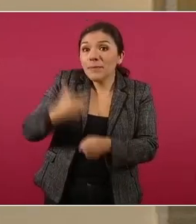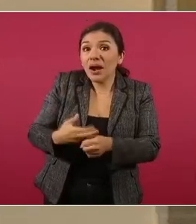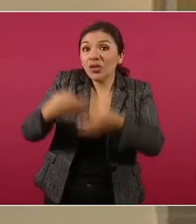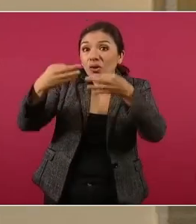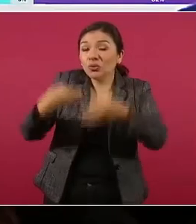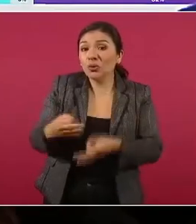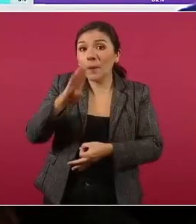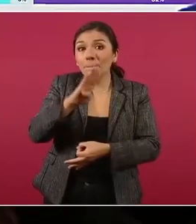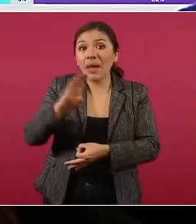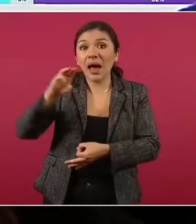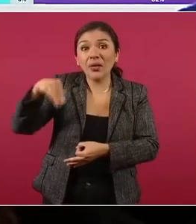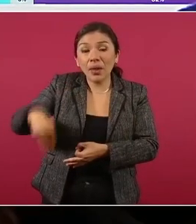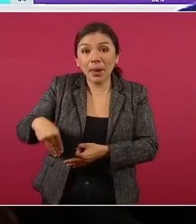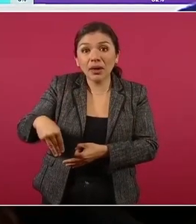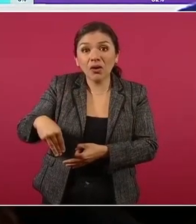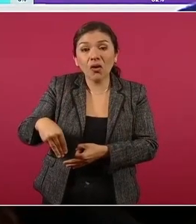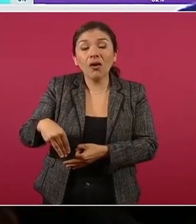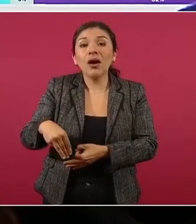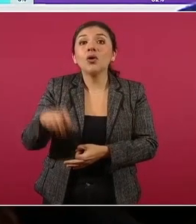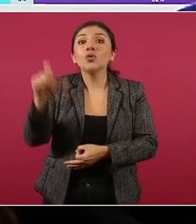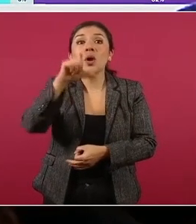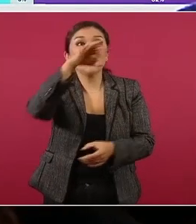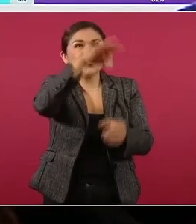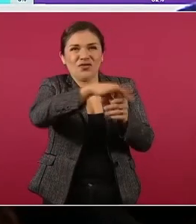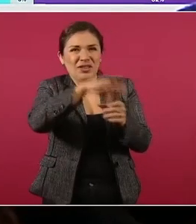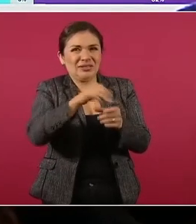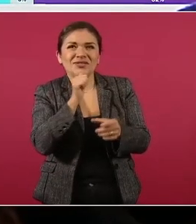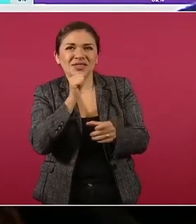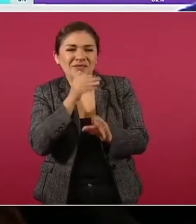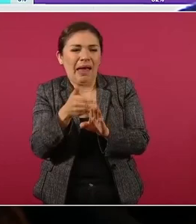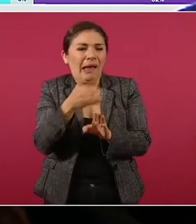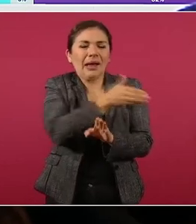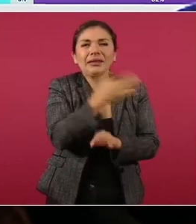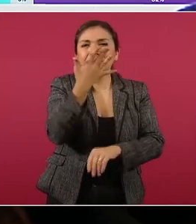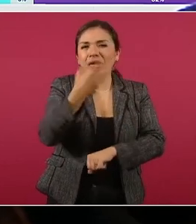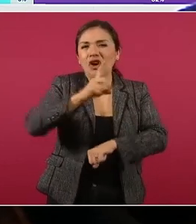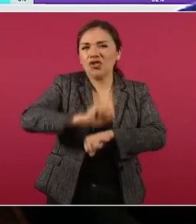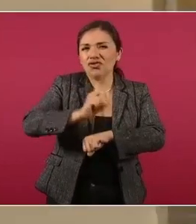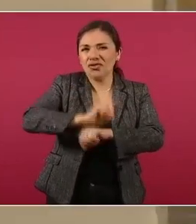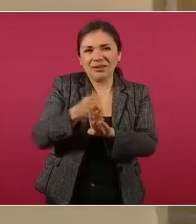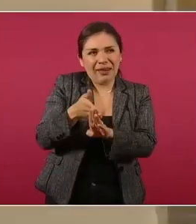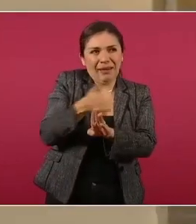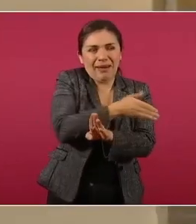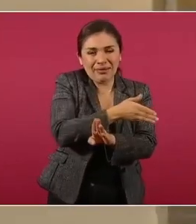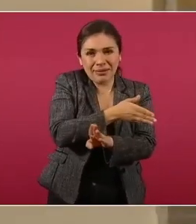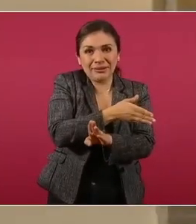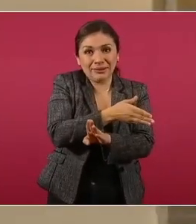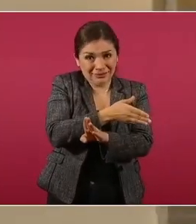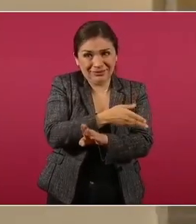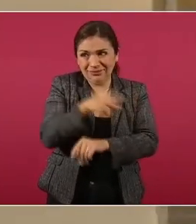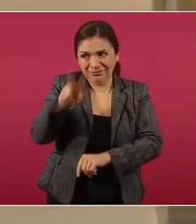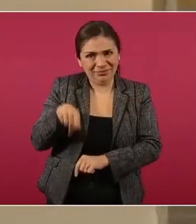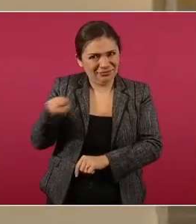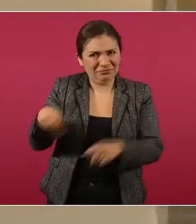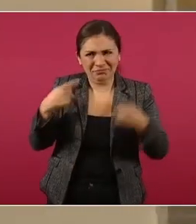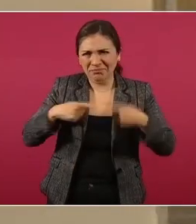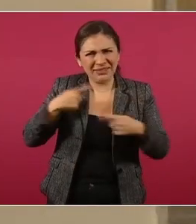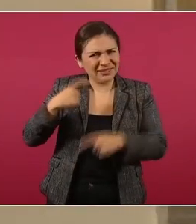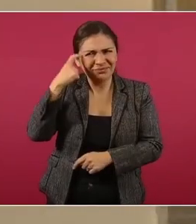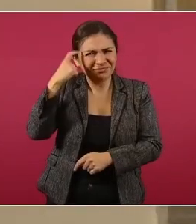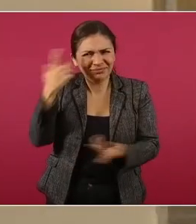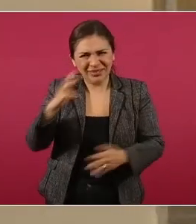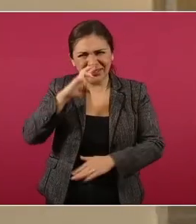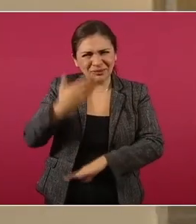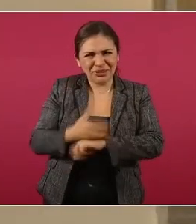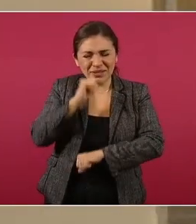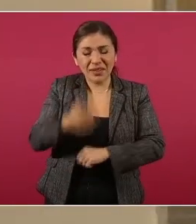declara cinco días antes de la elección, fíjense lo irresponsable, que